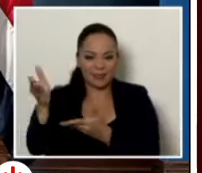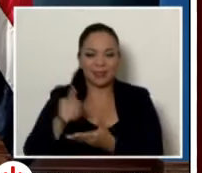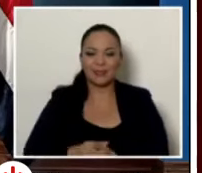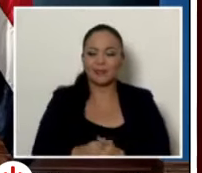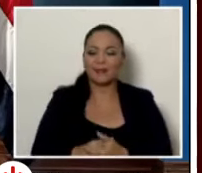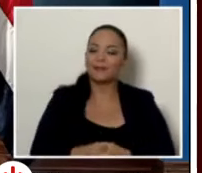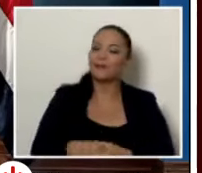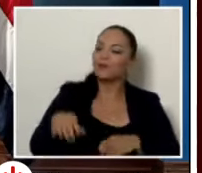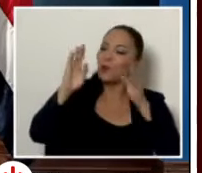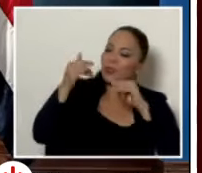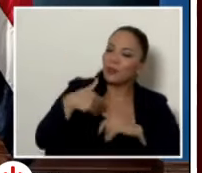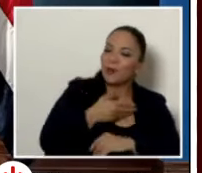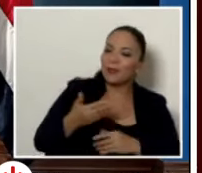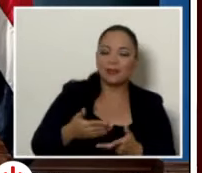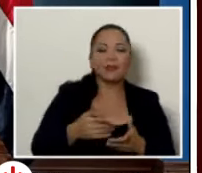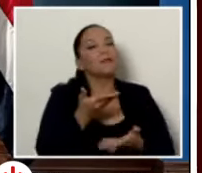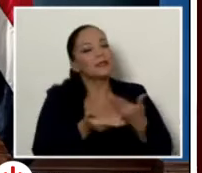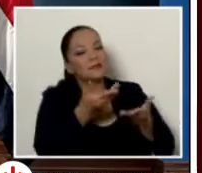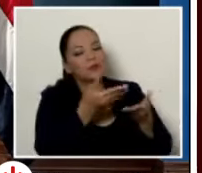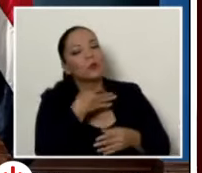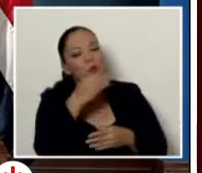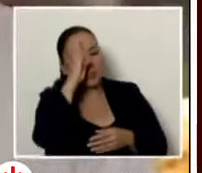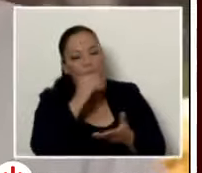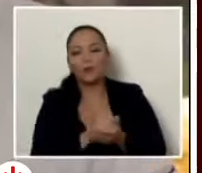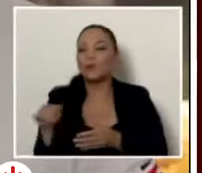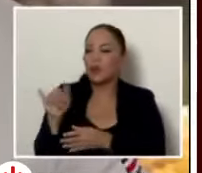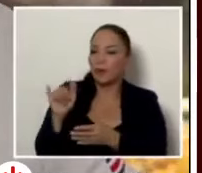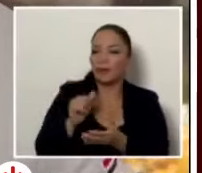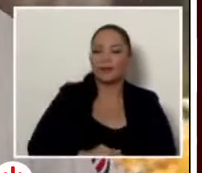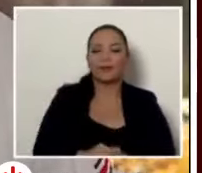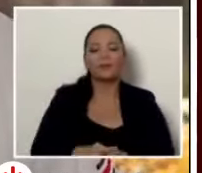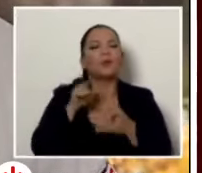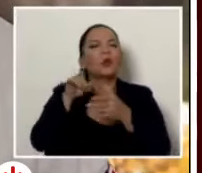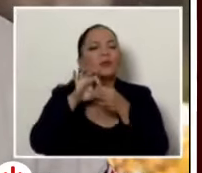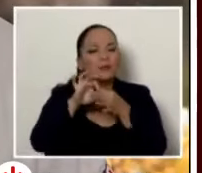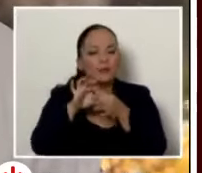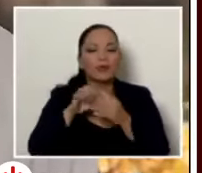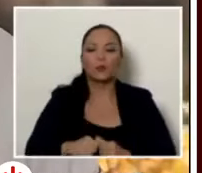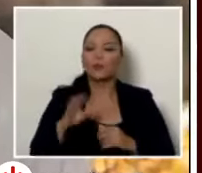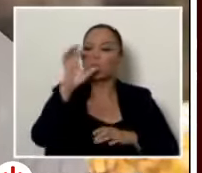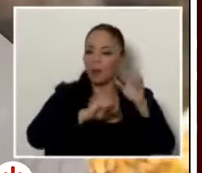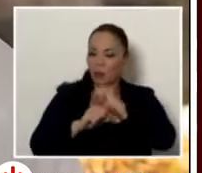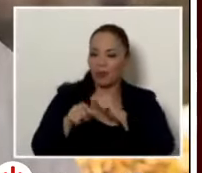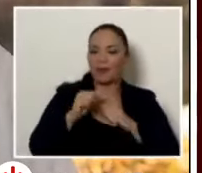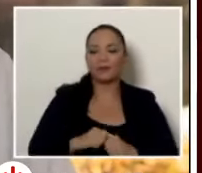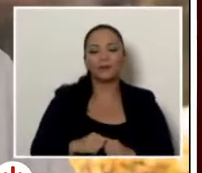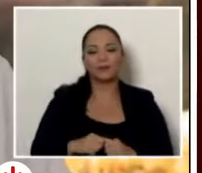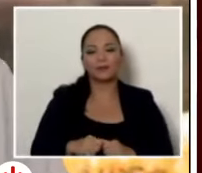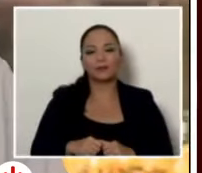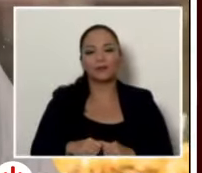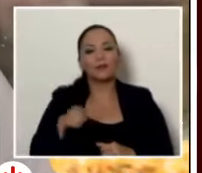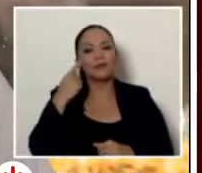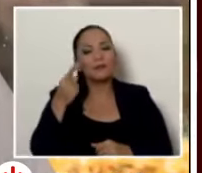como está señor presidente buenas tardes servirle don jose luis gusto saludarlo igualmente con respecto bueno tomando en cuenta dando pie en eso de la